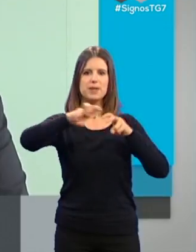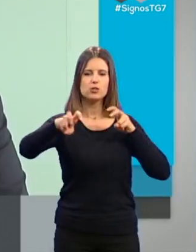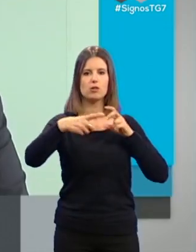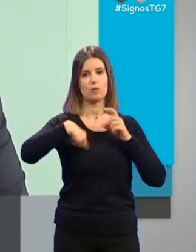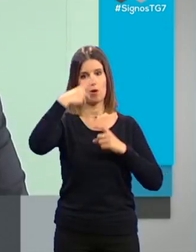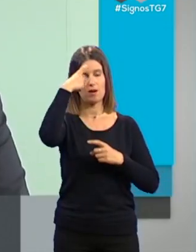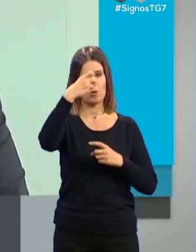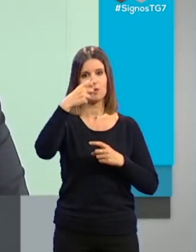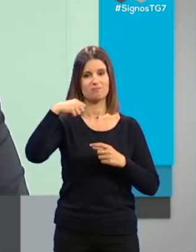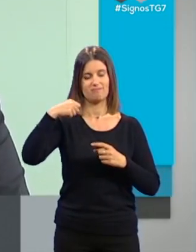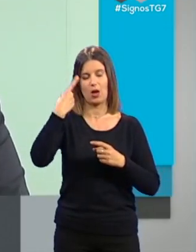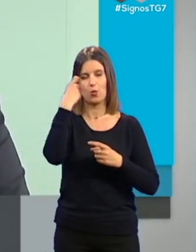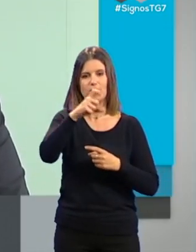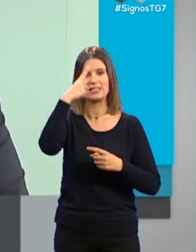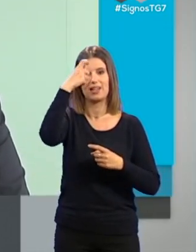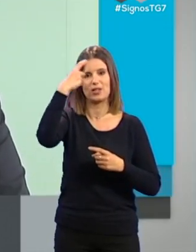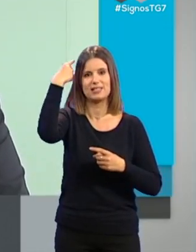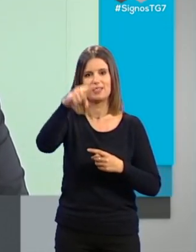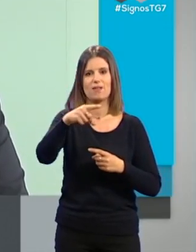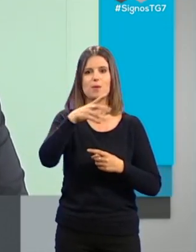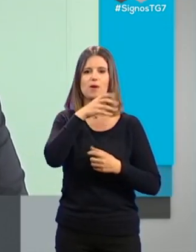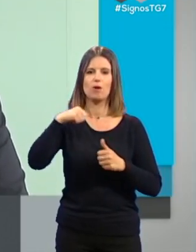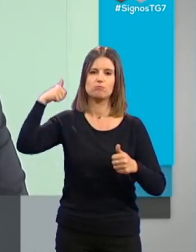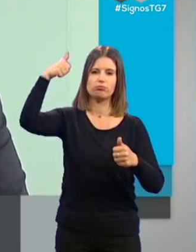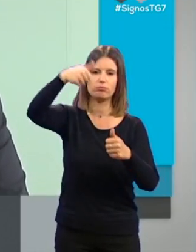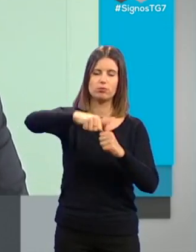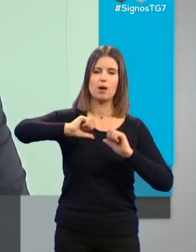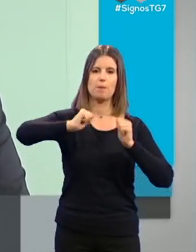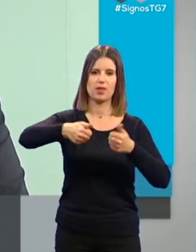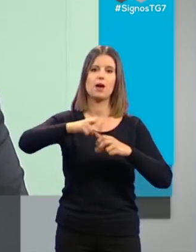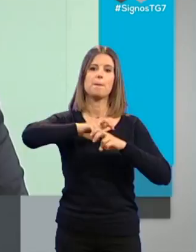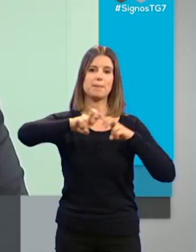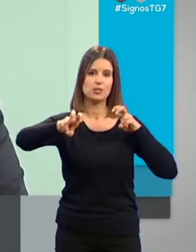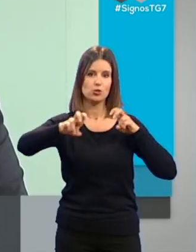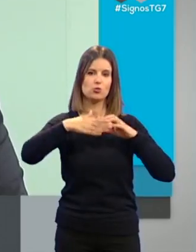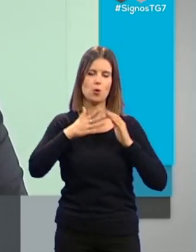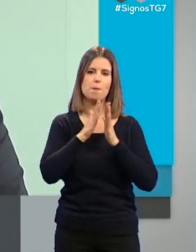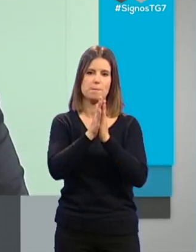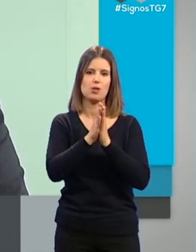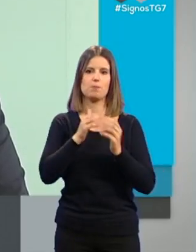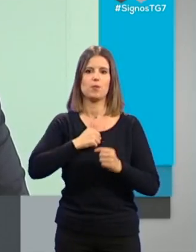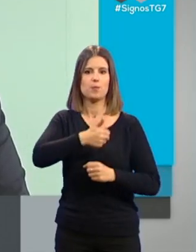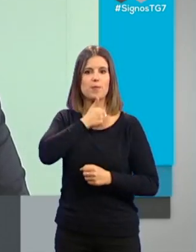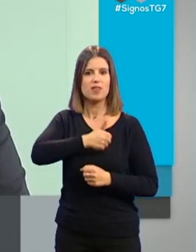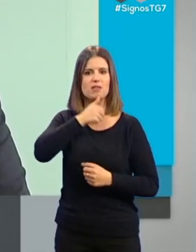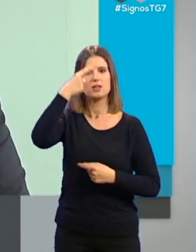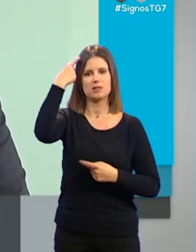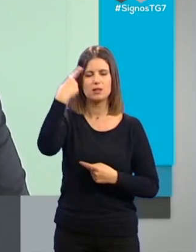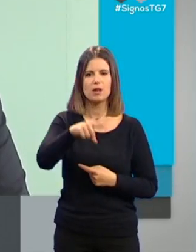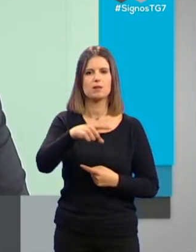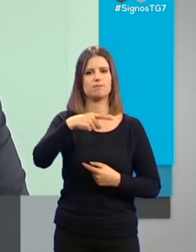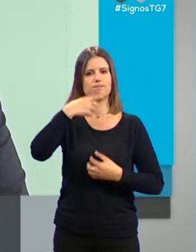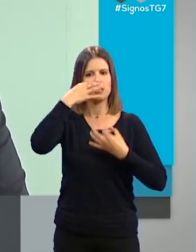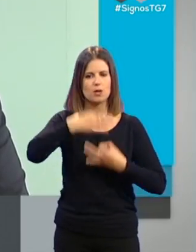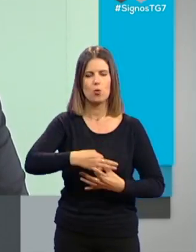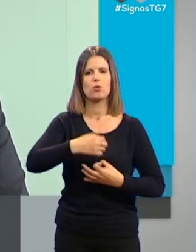recordarles lo que tardó, no tengo que recordárselo, porque ustedes lo saben, lo que tardaron en poner en marcha la que tenemos. Yo les pido paciencia y que estoy seguro que